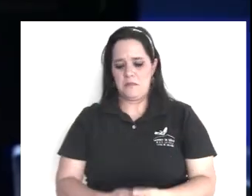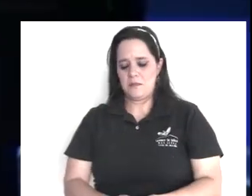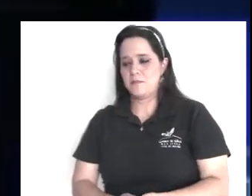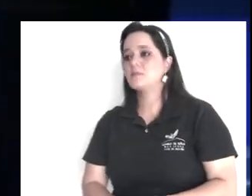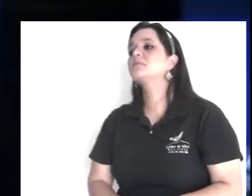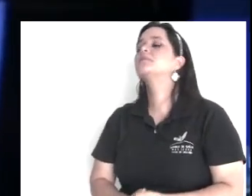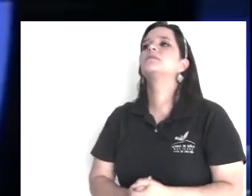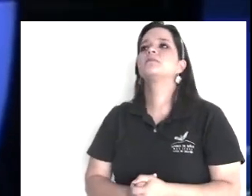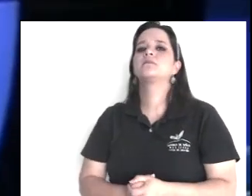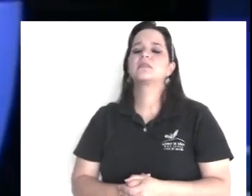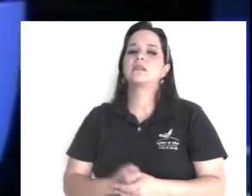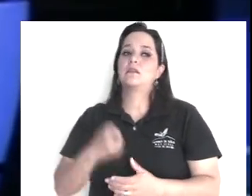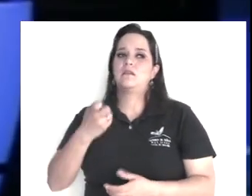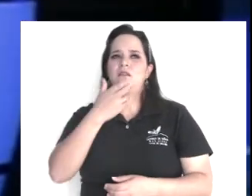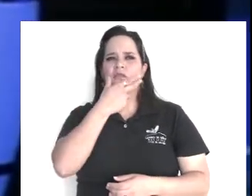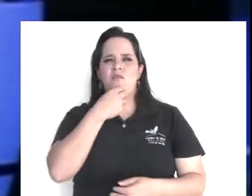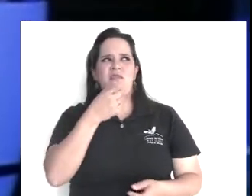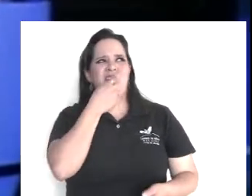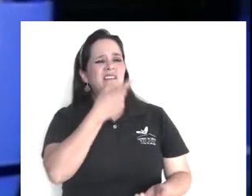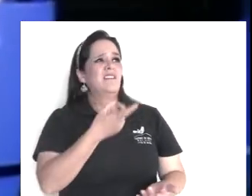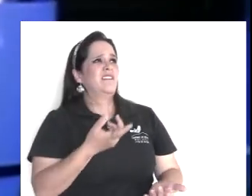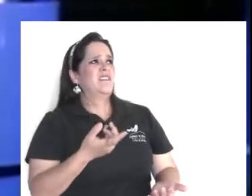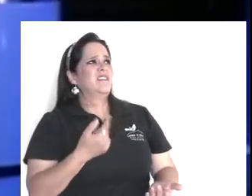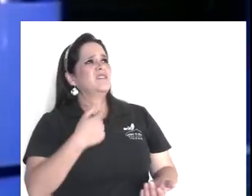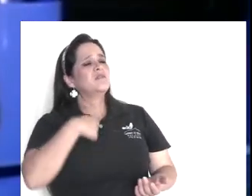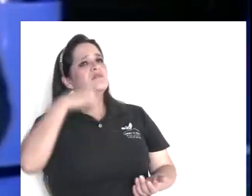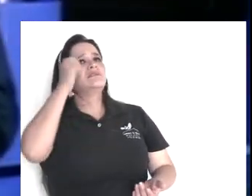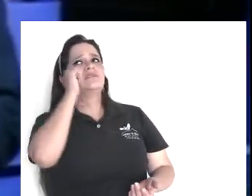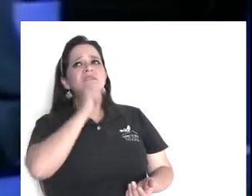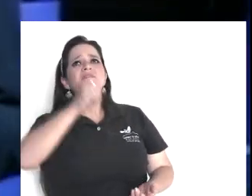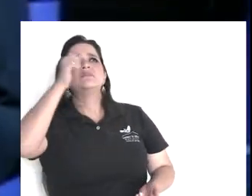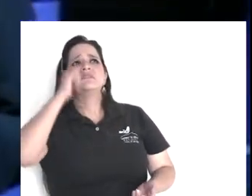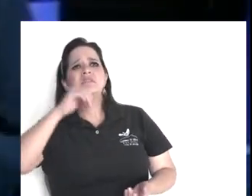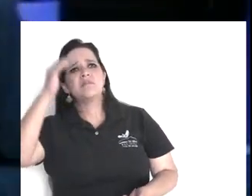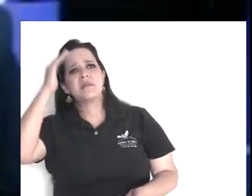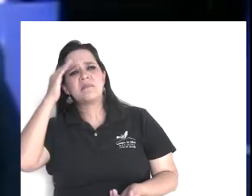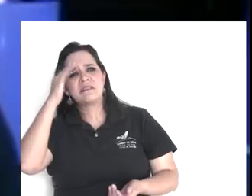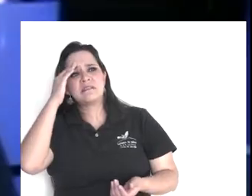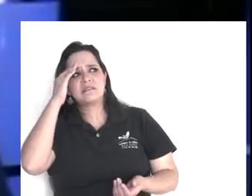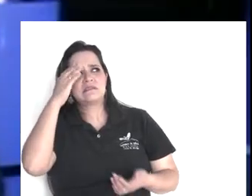pensé, yo siempre creí, que Chuy es capaz de todo,